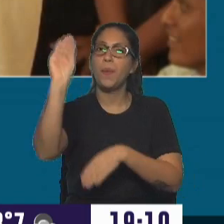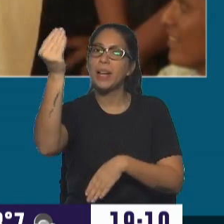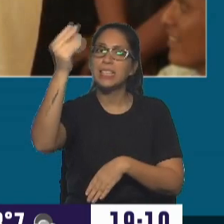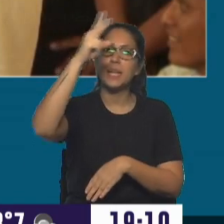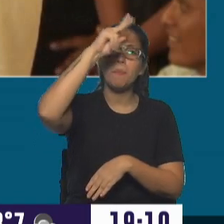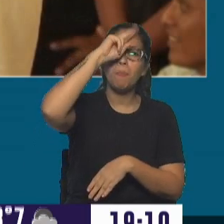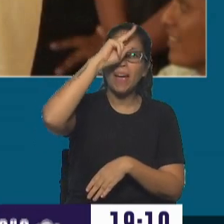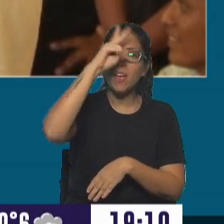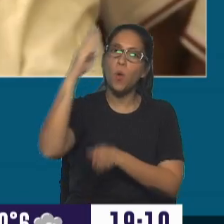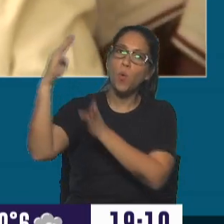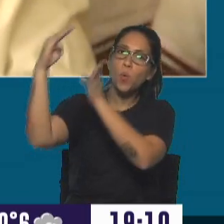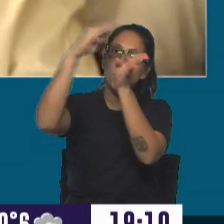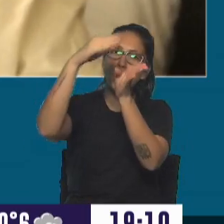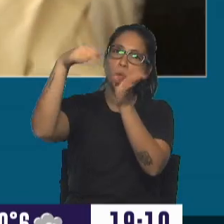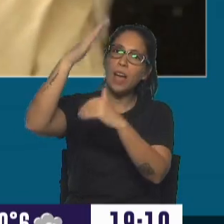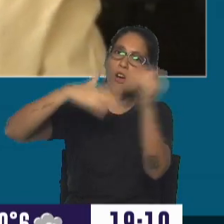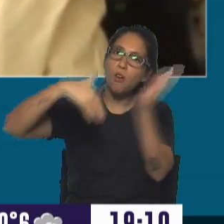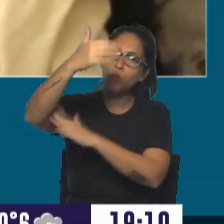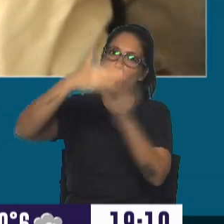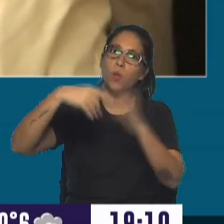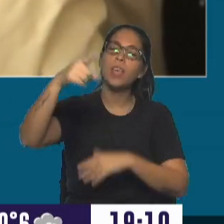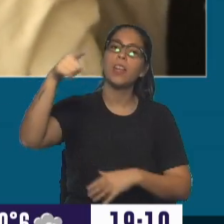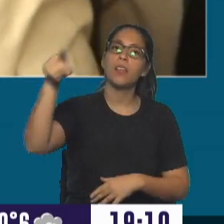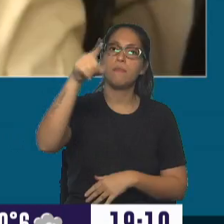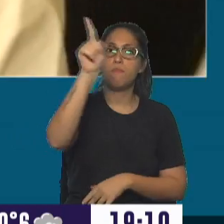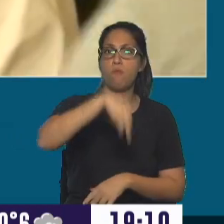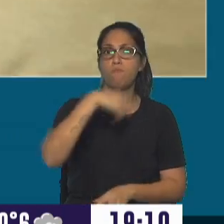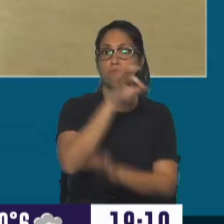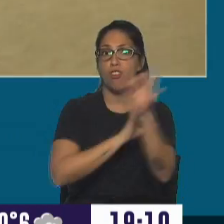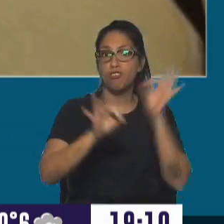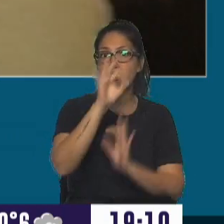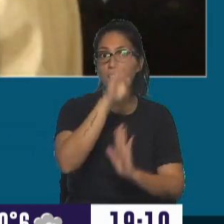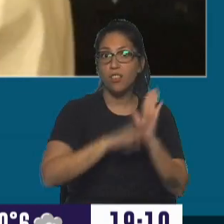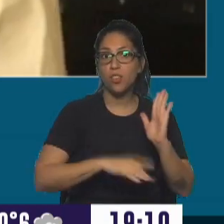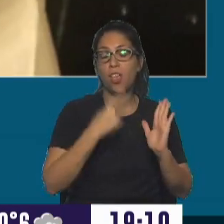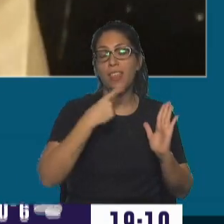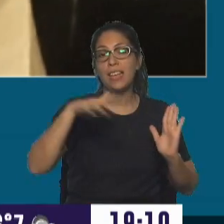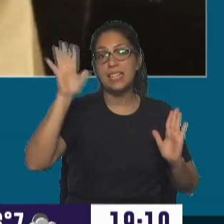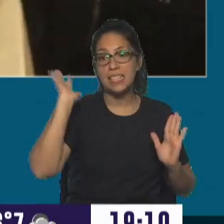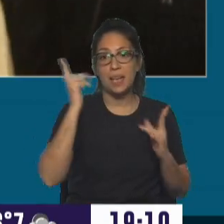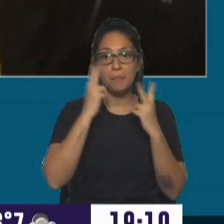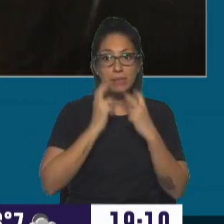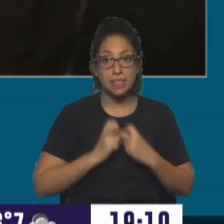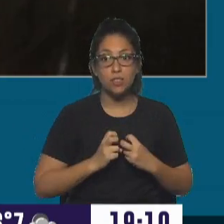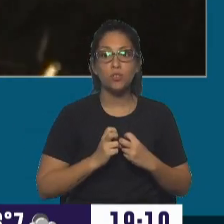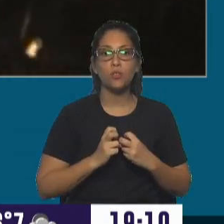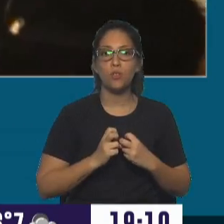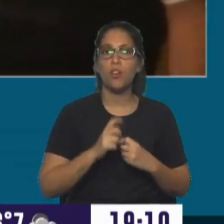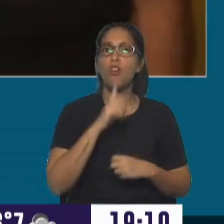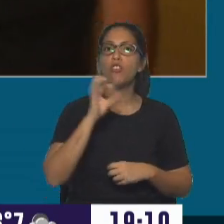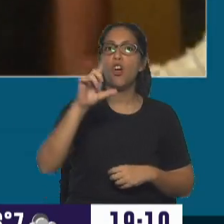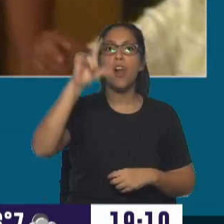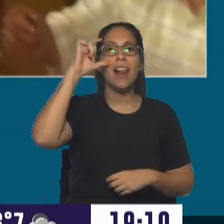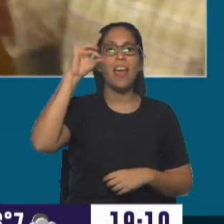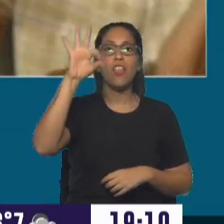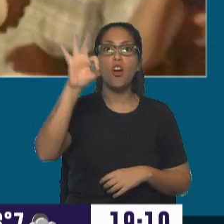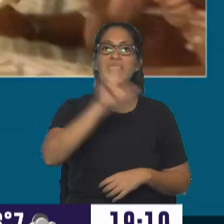Perú a cambio de este proyecto se supone, o lo que es materia de investigación que Toledo habría